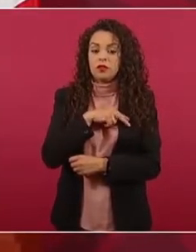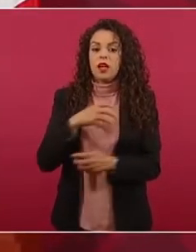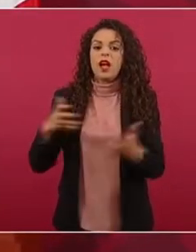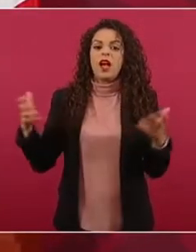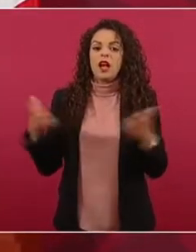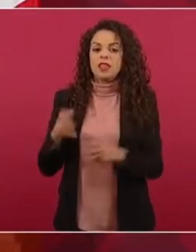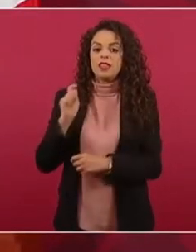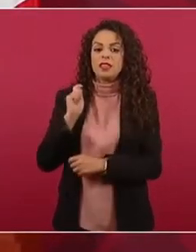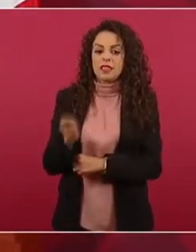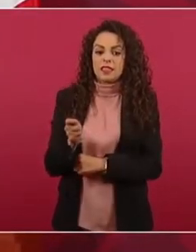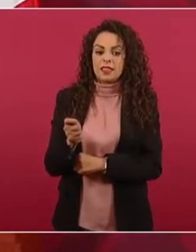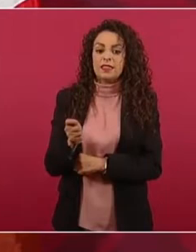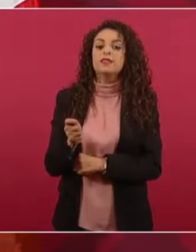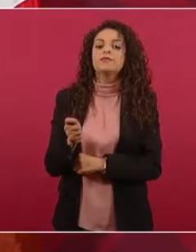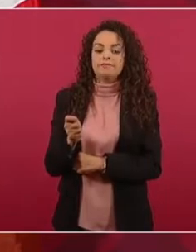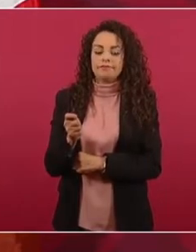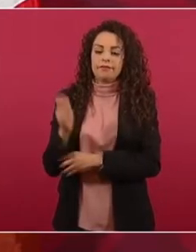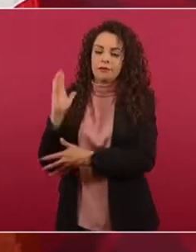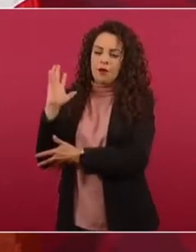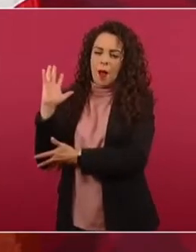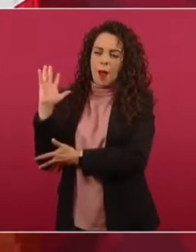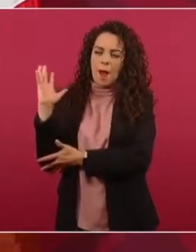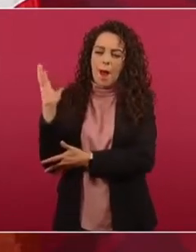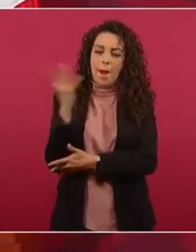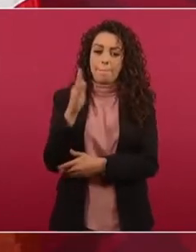miles de hectáreas de árboles.